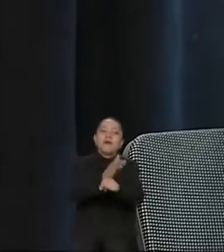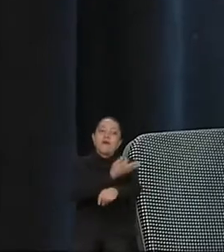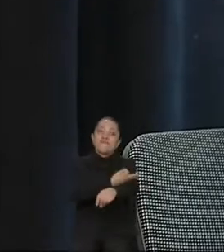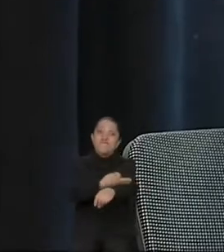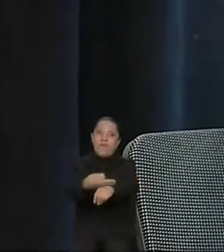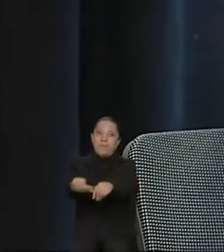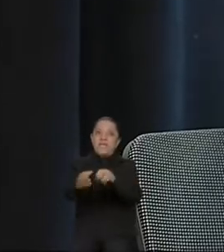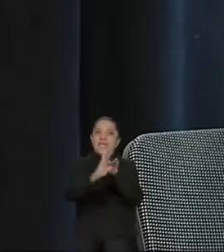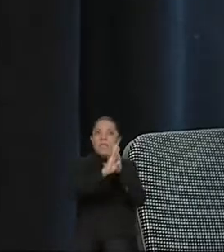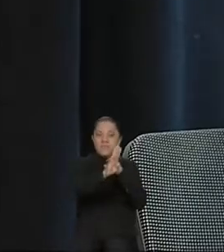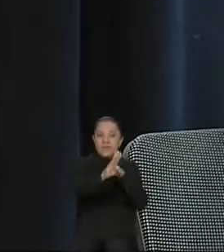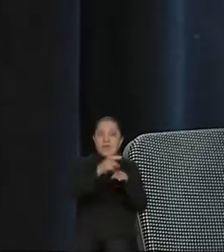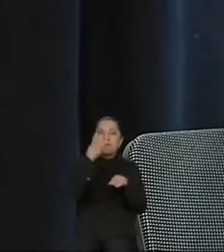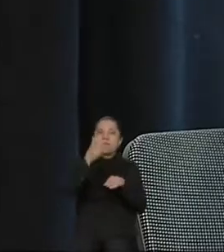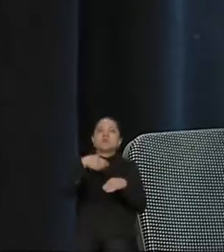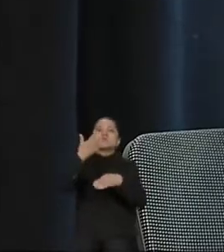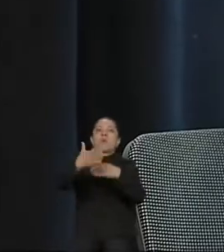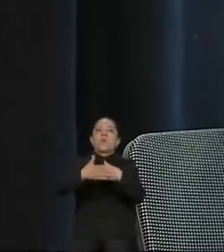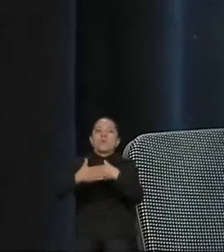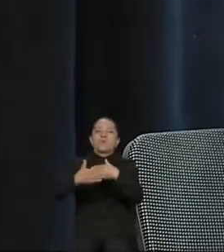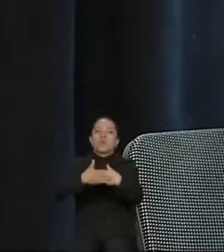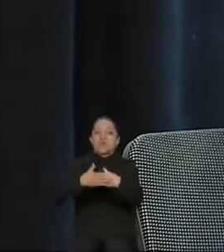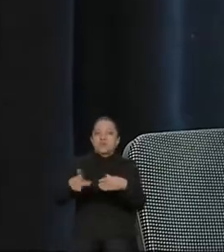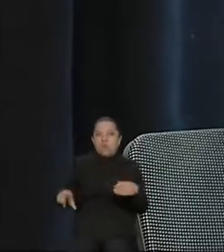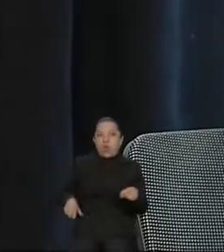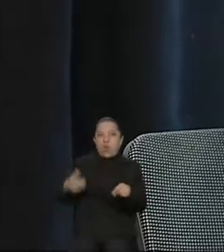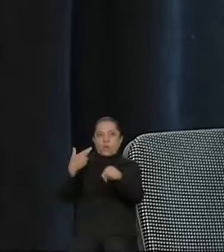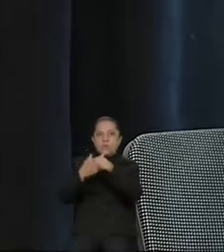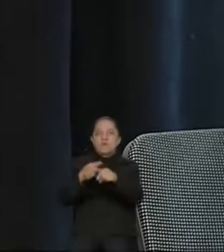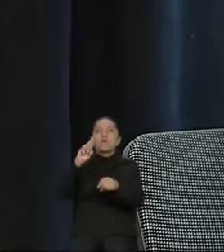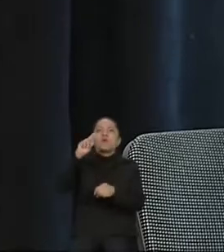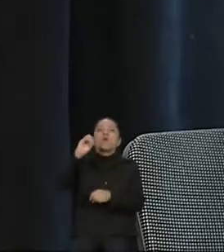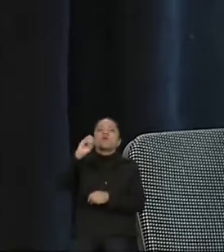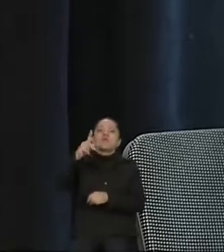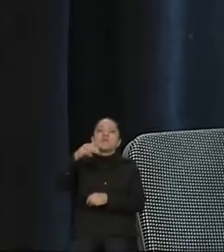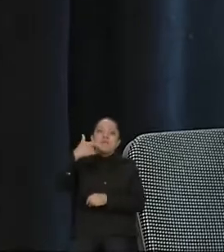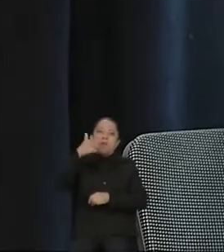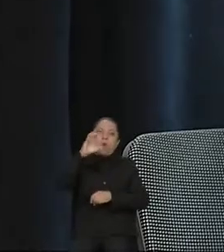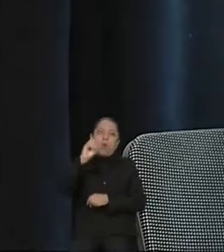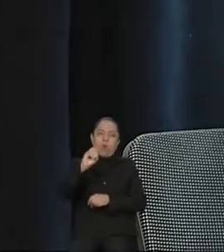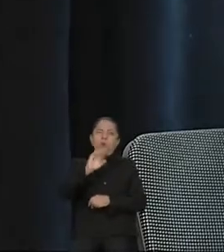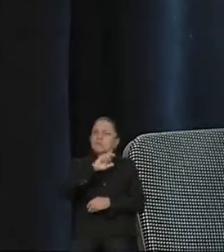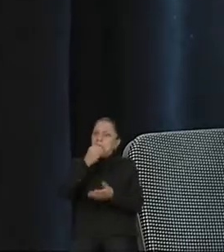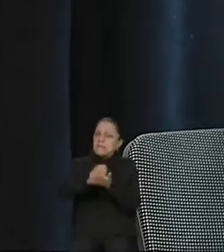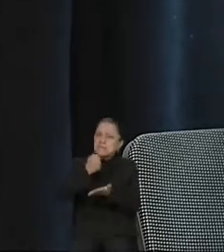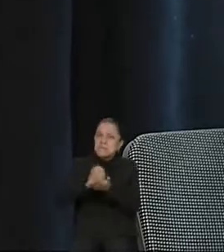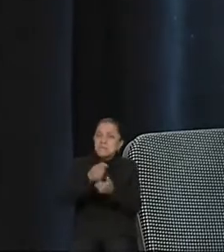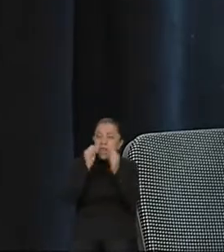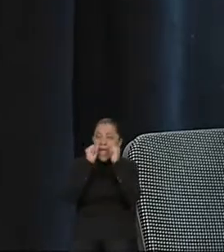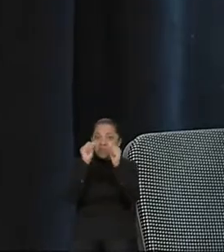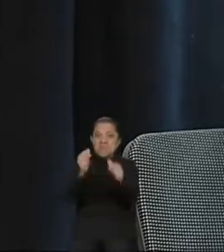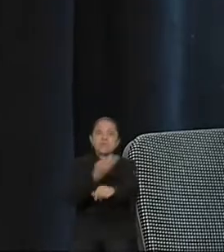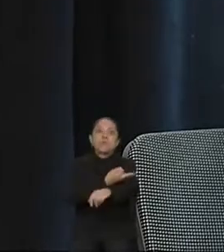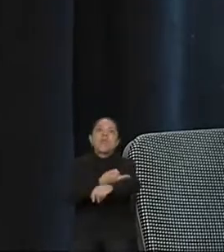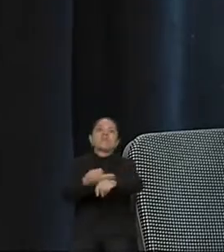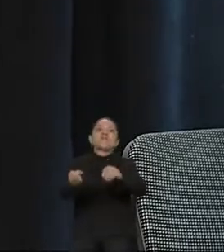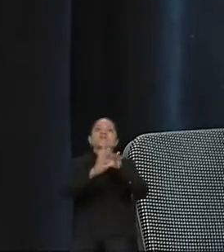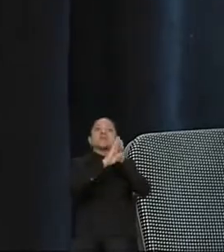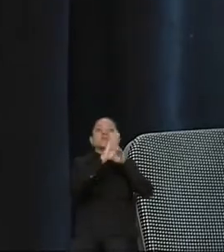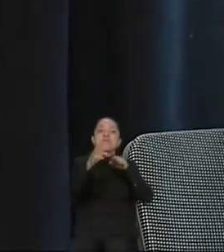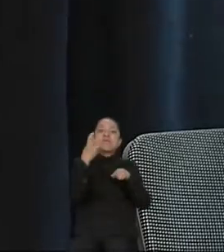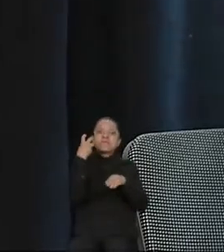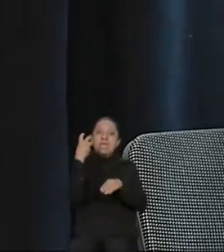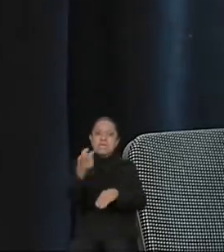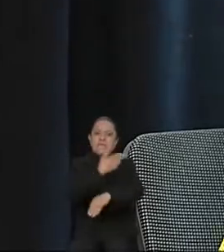con nuestro próximo gobernador, Rodrigo Galloso Cepeda, habremos de insistir en la atención para las familias migrantes, en aquellas gestiones que se